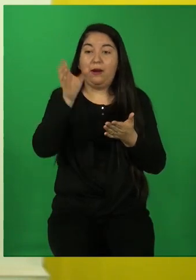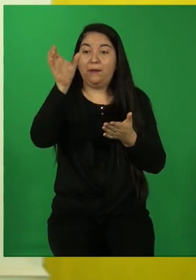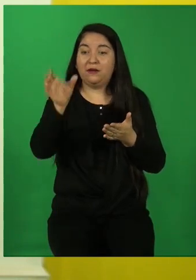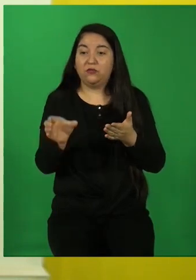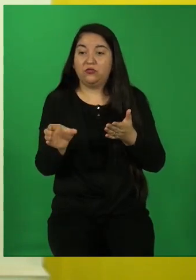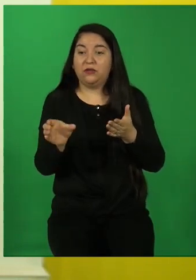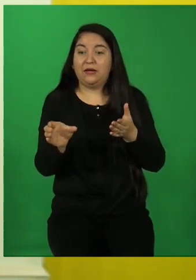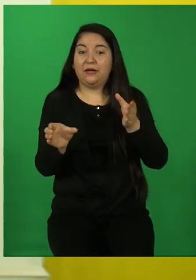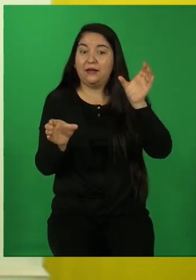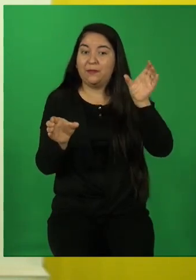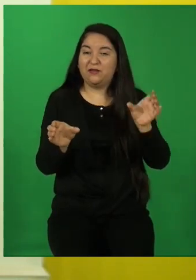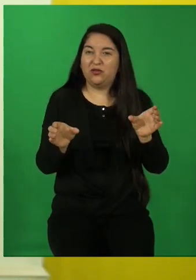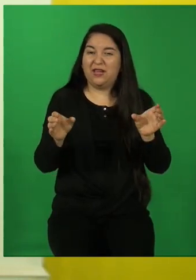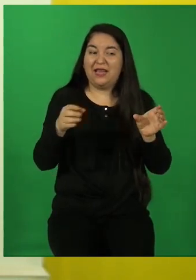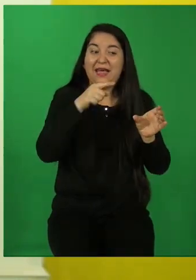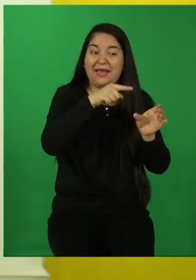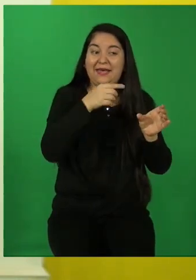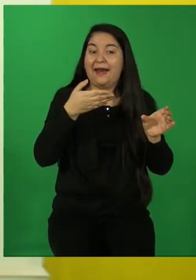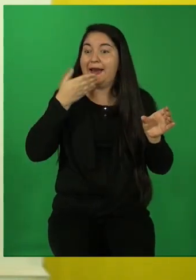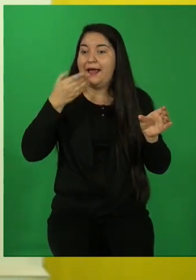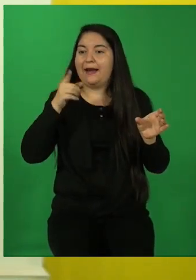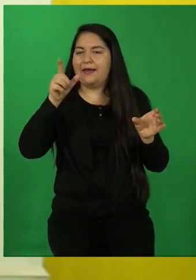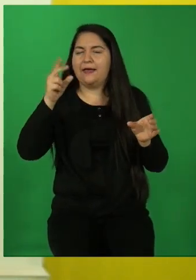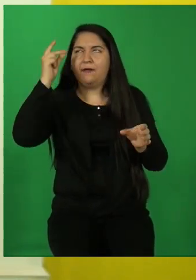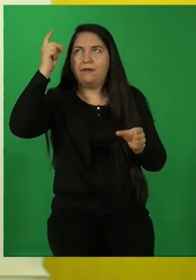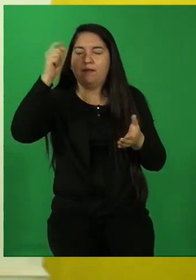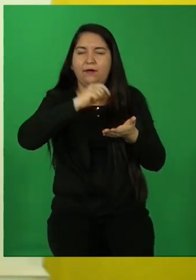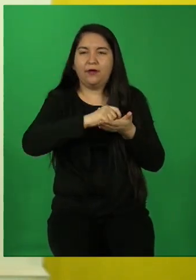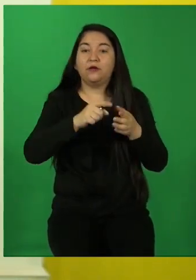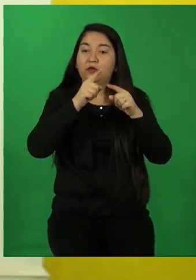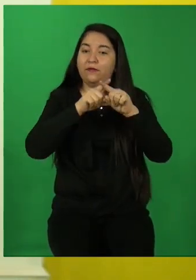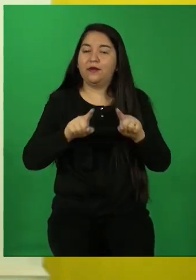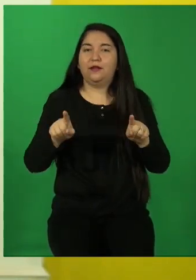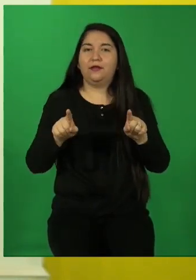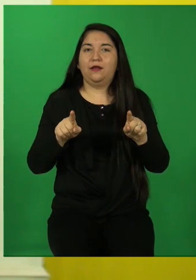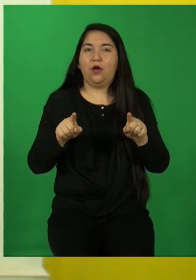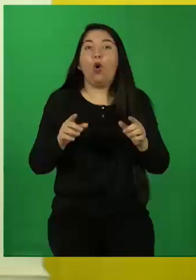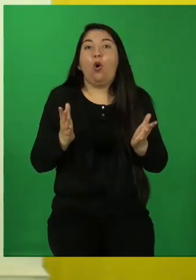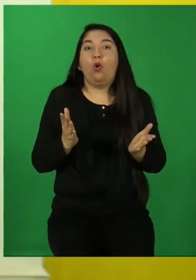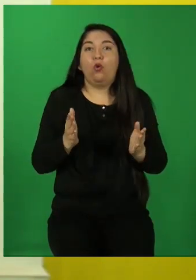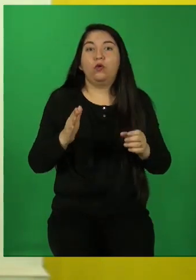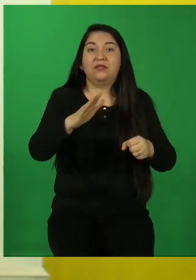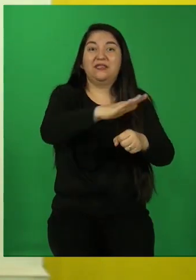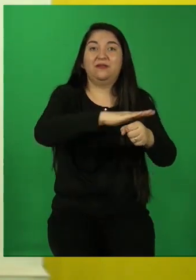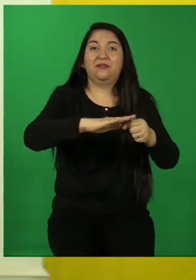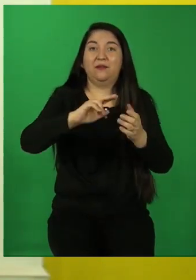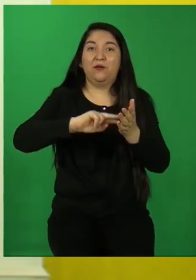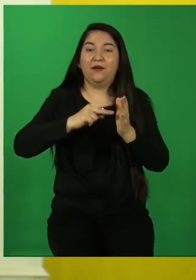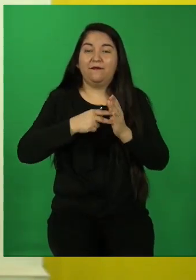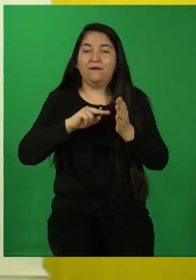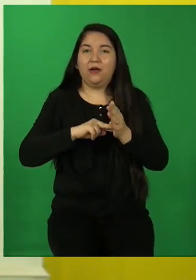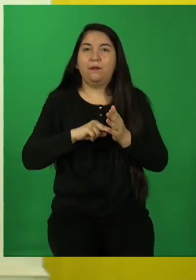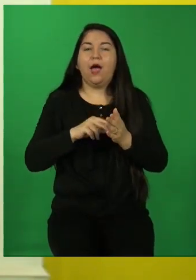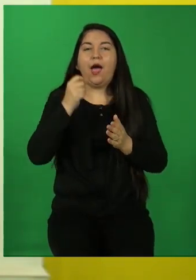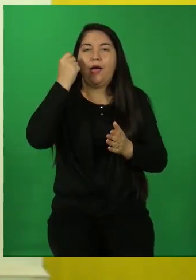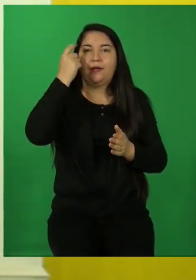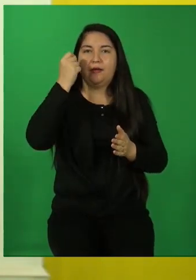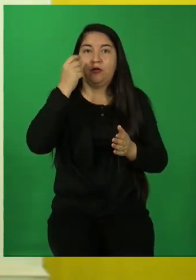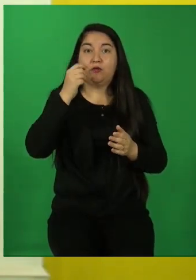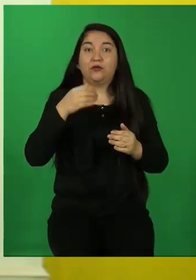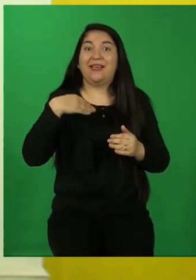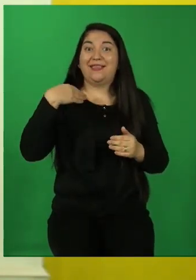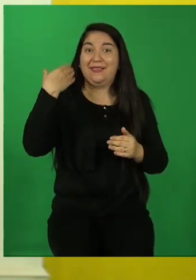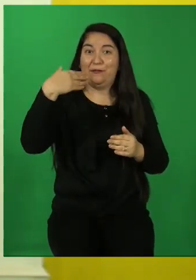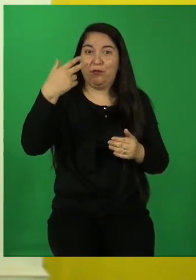comprendo los diferentes tipos de conflictos, al leer me va a ser más fácil comprender. Cuando el profesor me